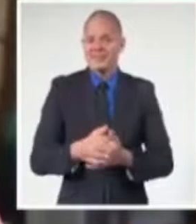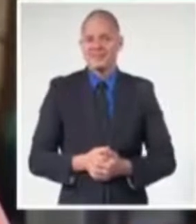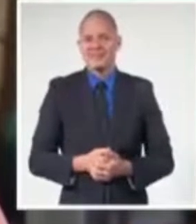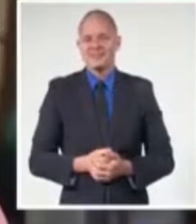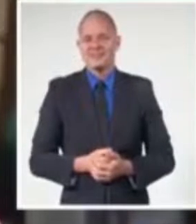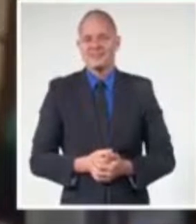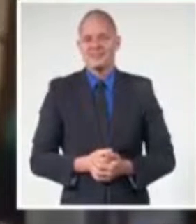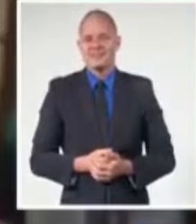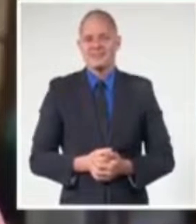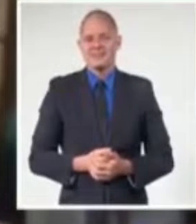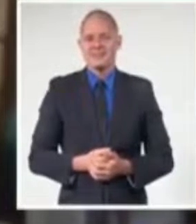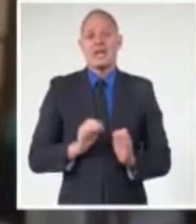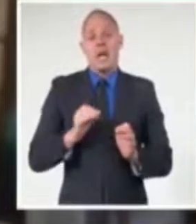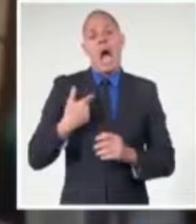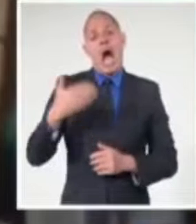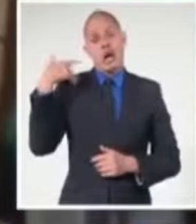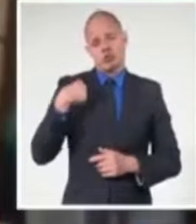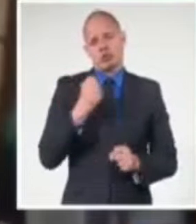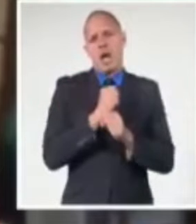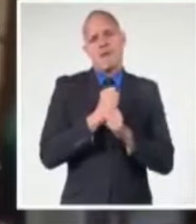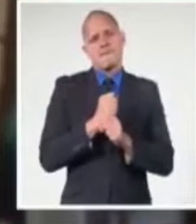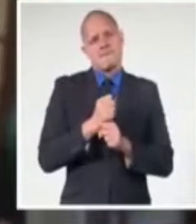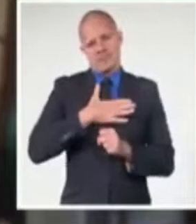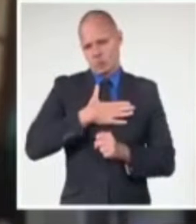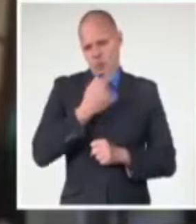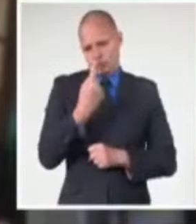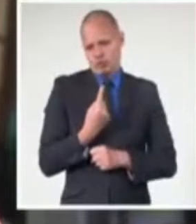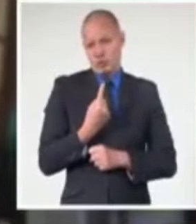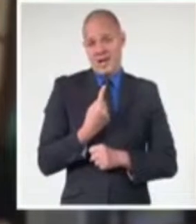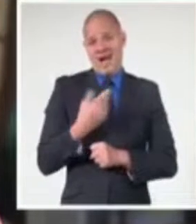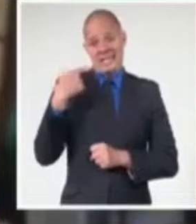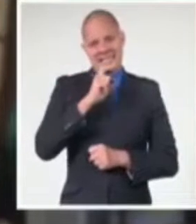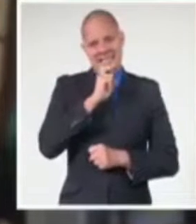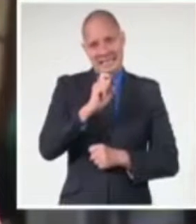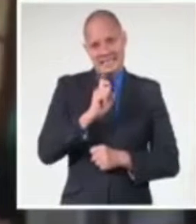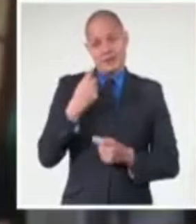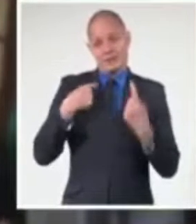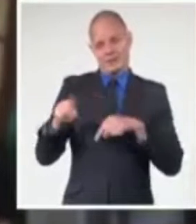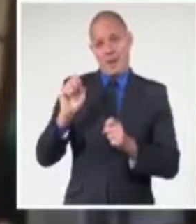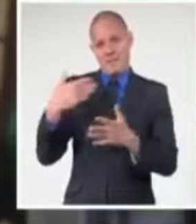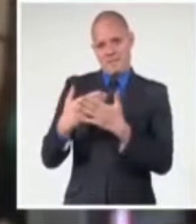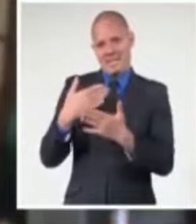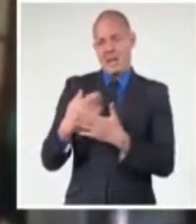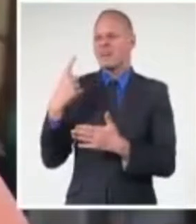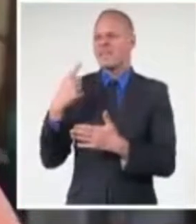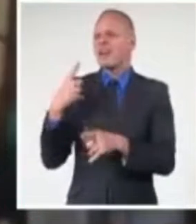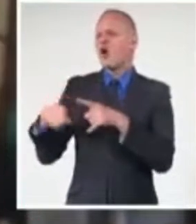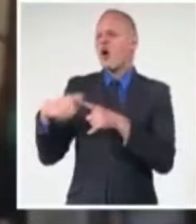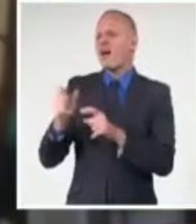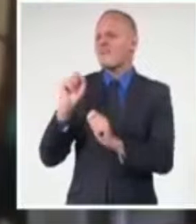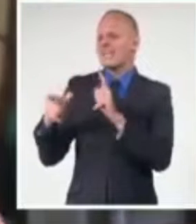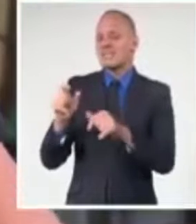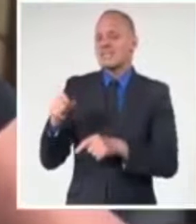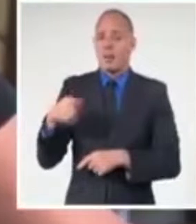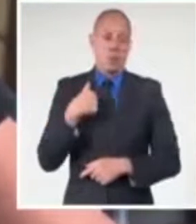sobre todo a la hora de ir a una empresa estatal y consultar que nos vendieran materia prima, era prácticamente imposible. Normalmente